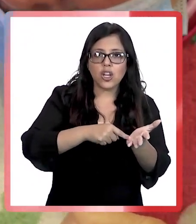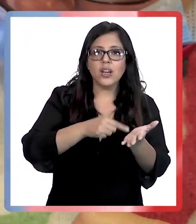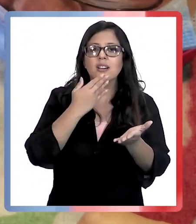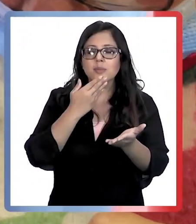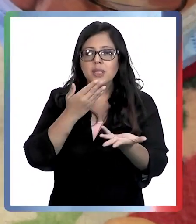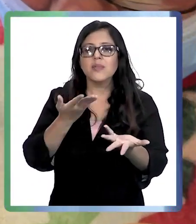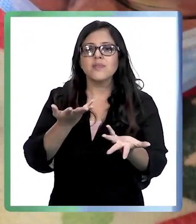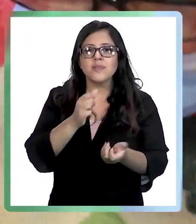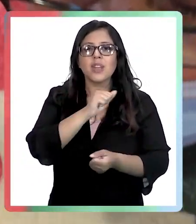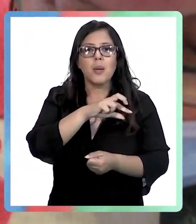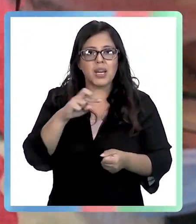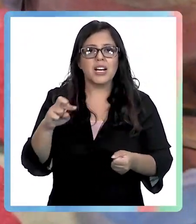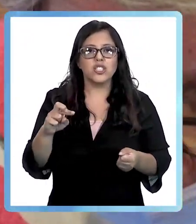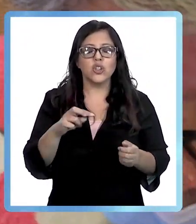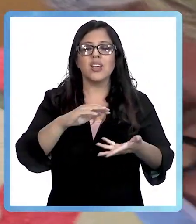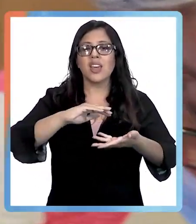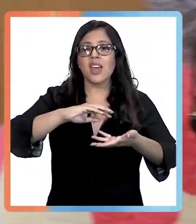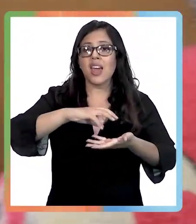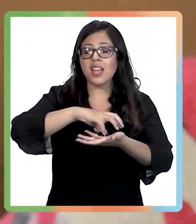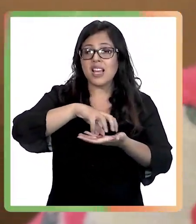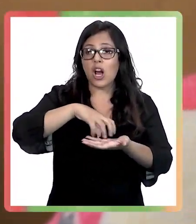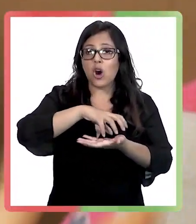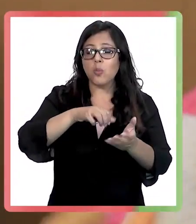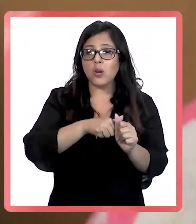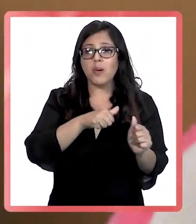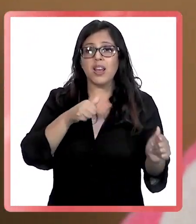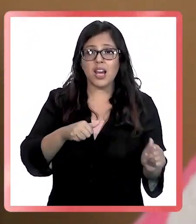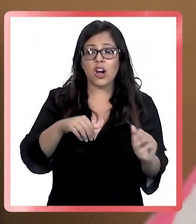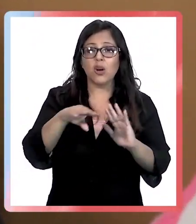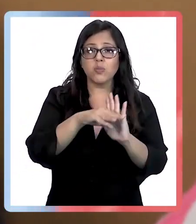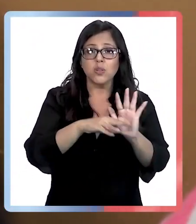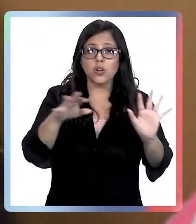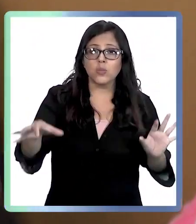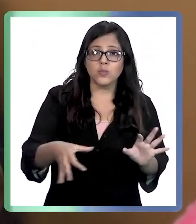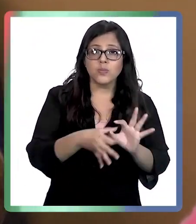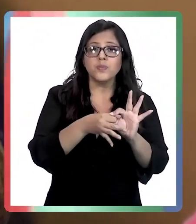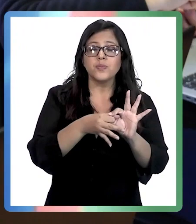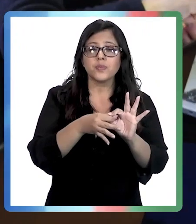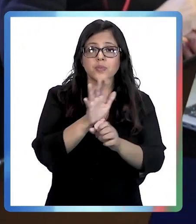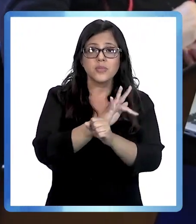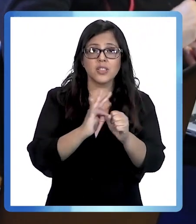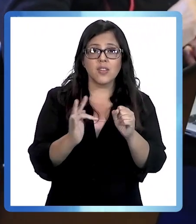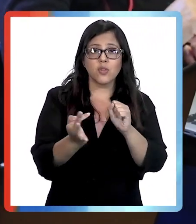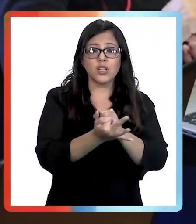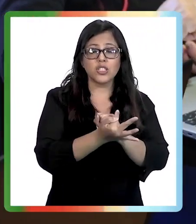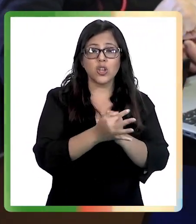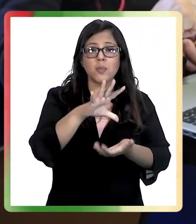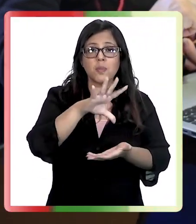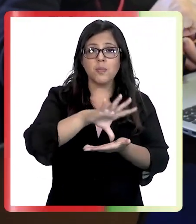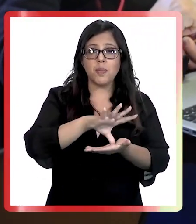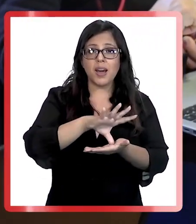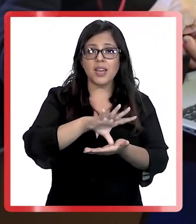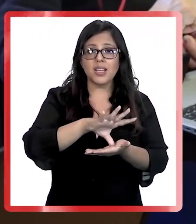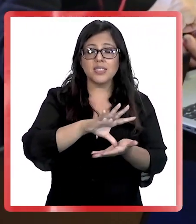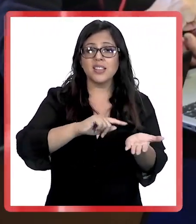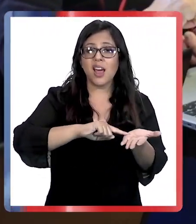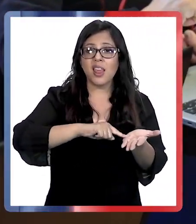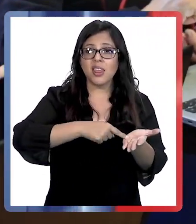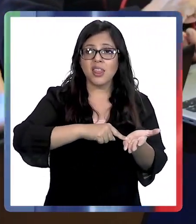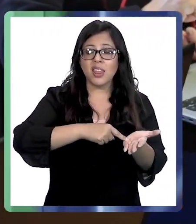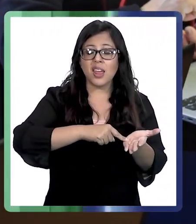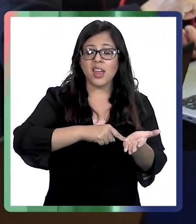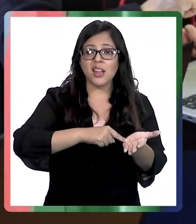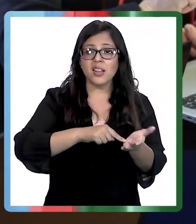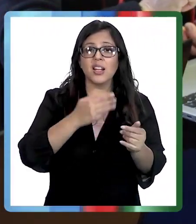aplicaciones tecnológicas en comunas apartadas. A través del programa Conectando Territorios de Fundación País Digital, por